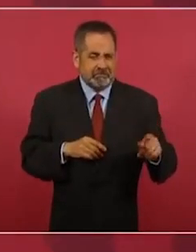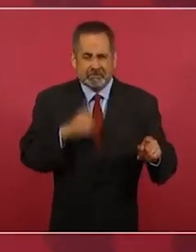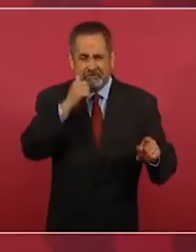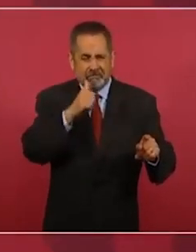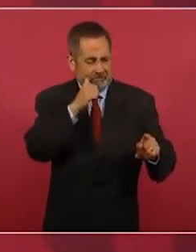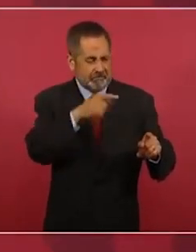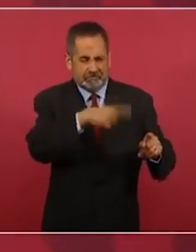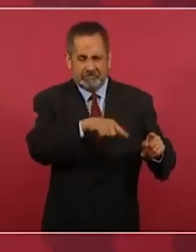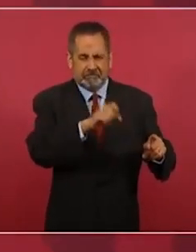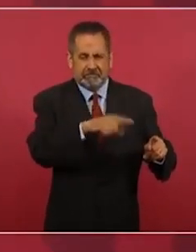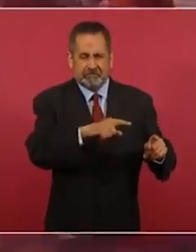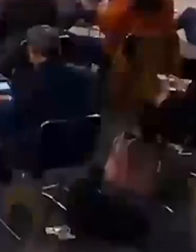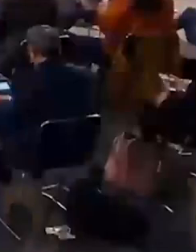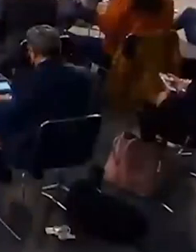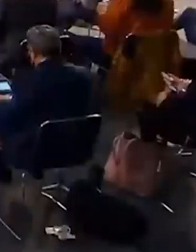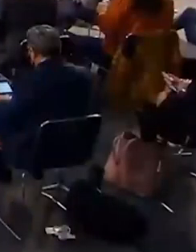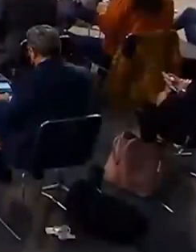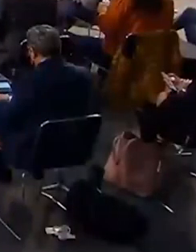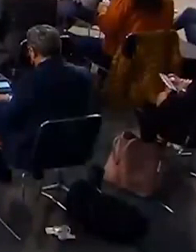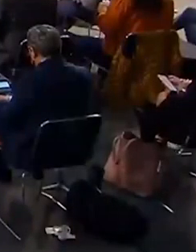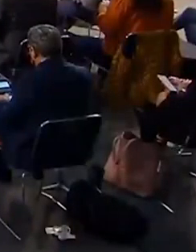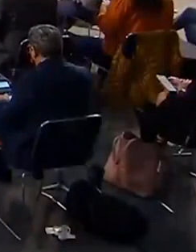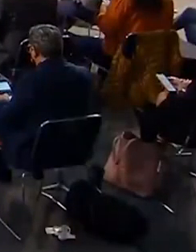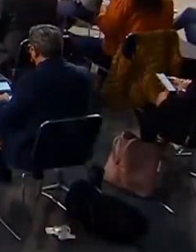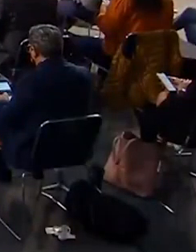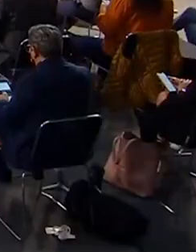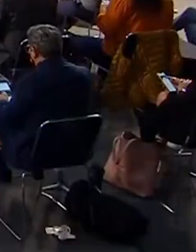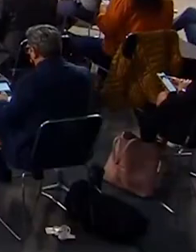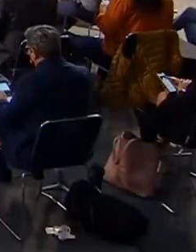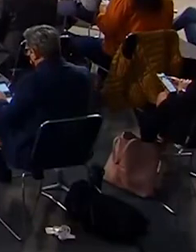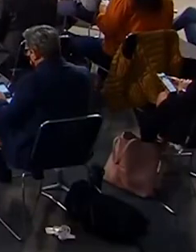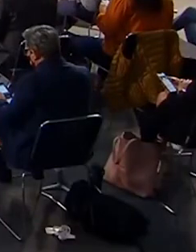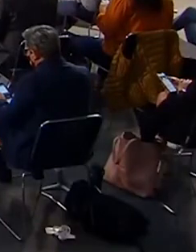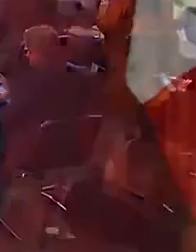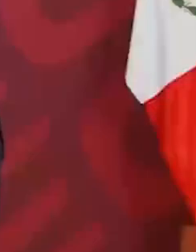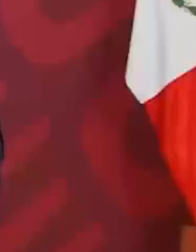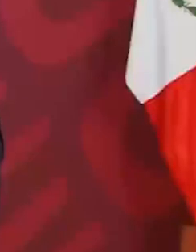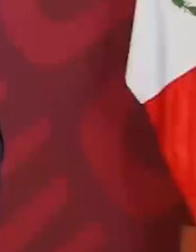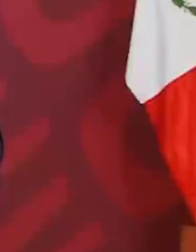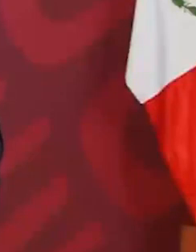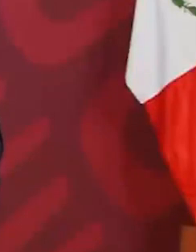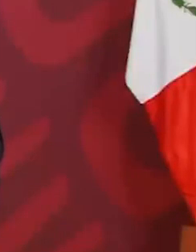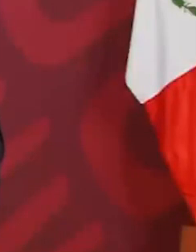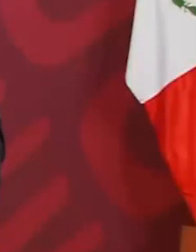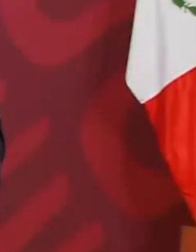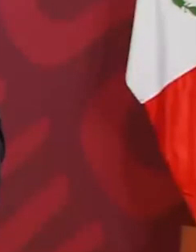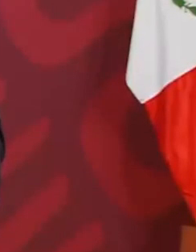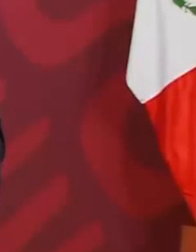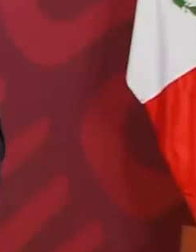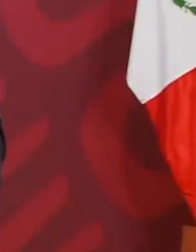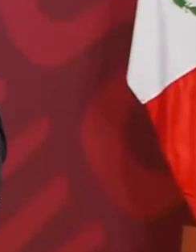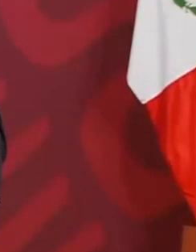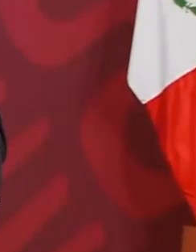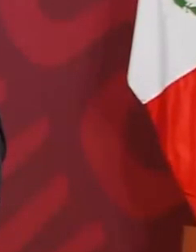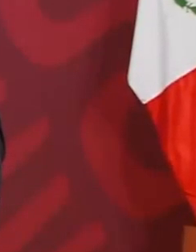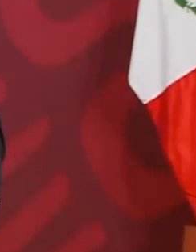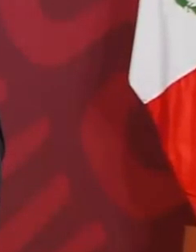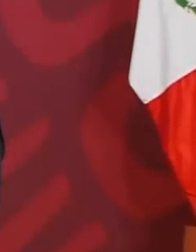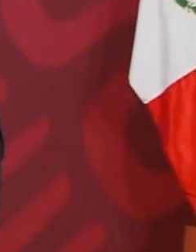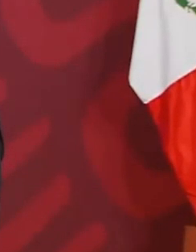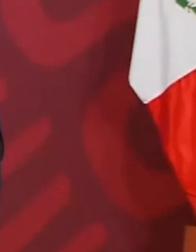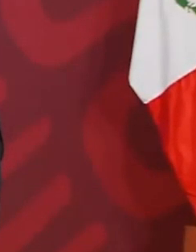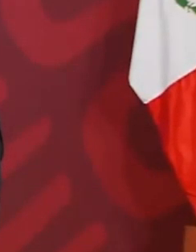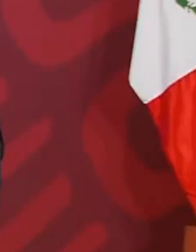para sacar provecho en lo económico y en lo político